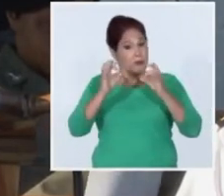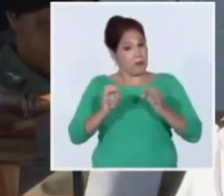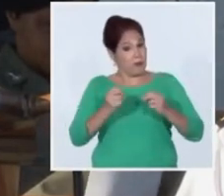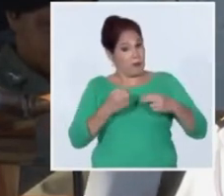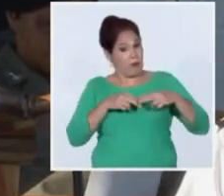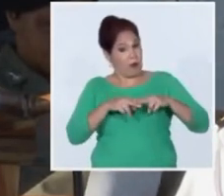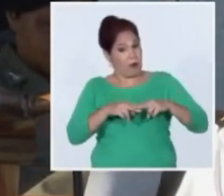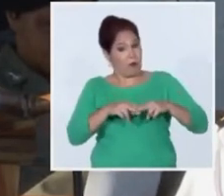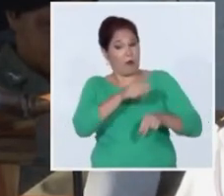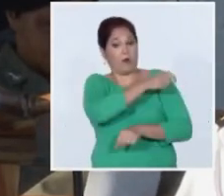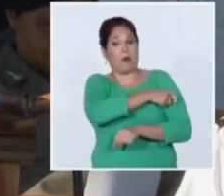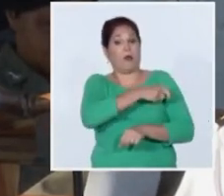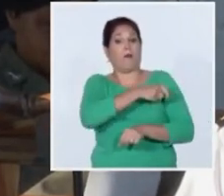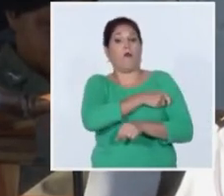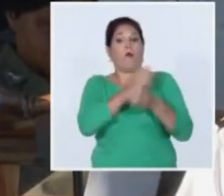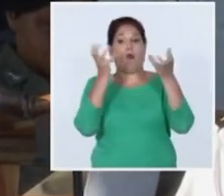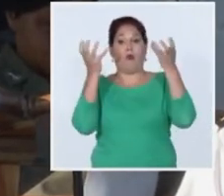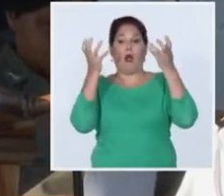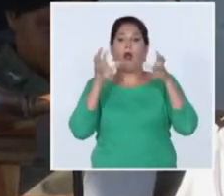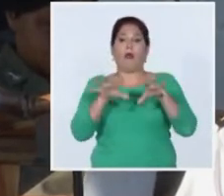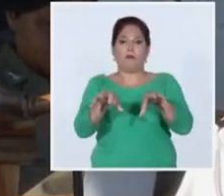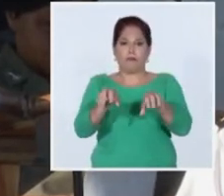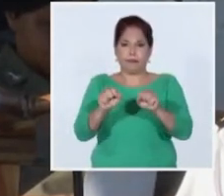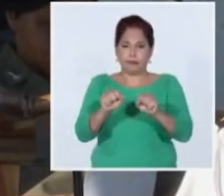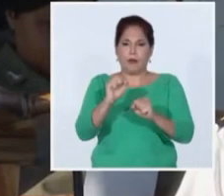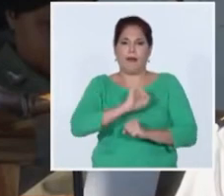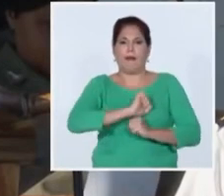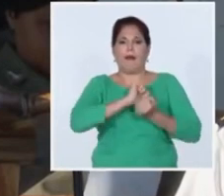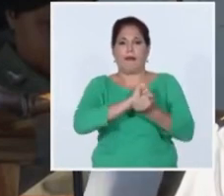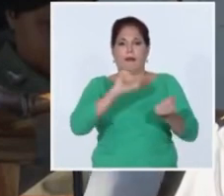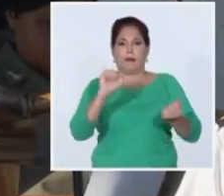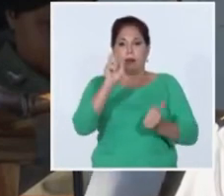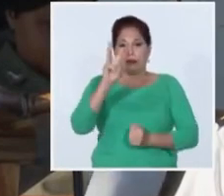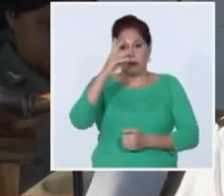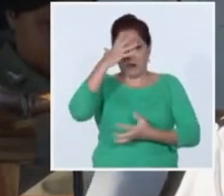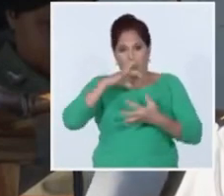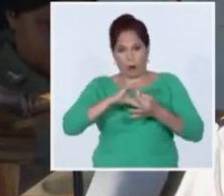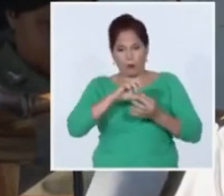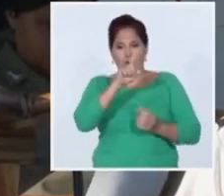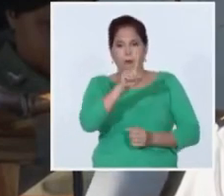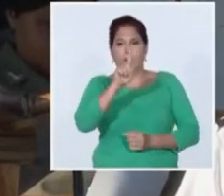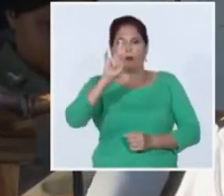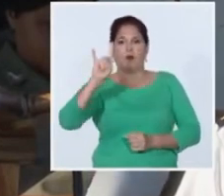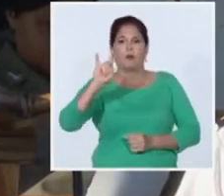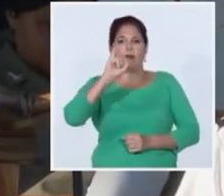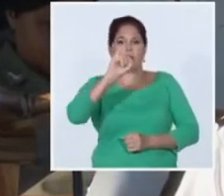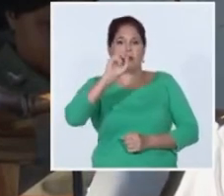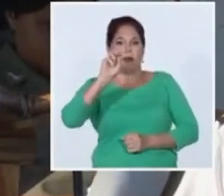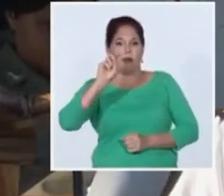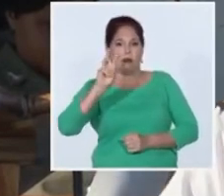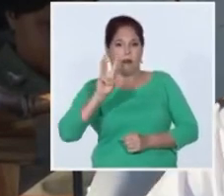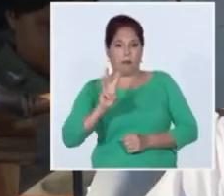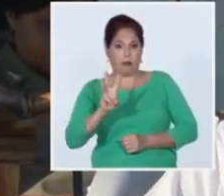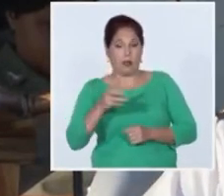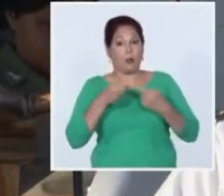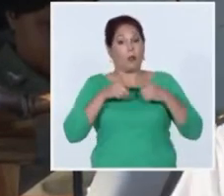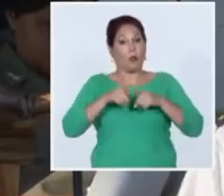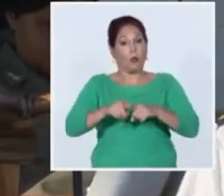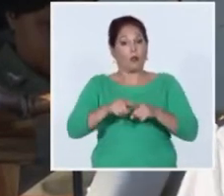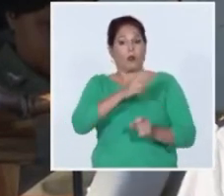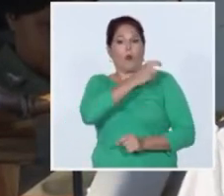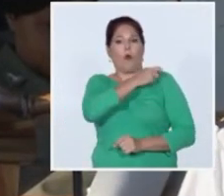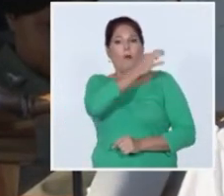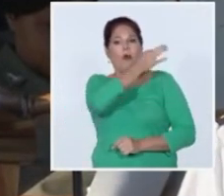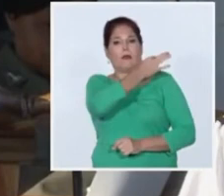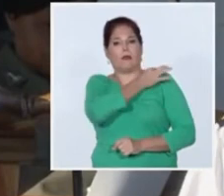acción de quienes el 3 de agosto de 1969 en junto con el comandante en